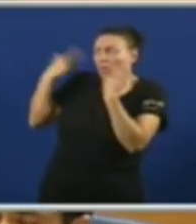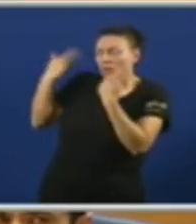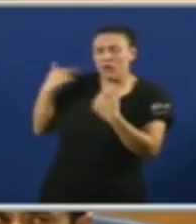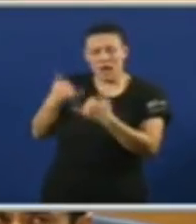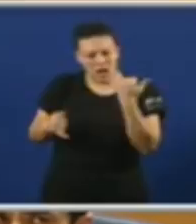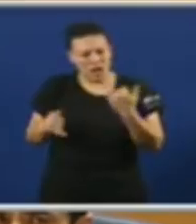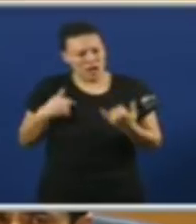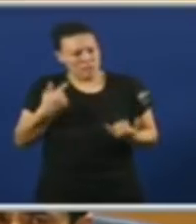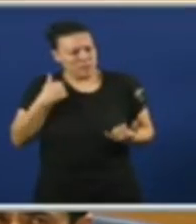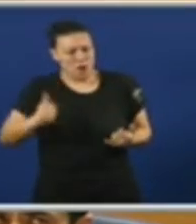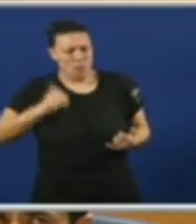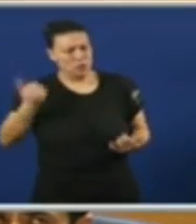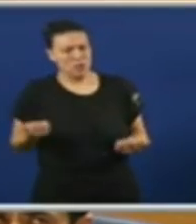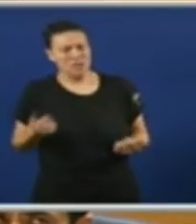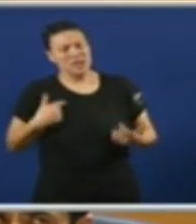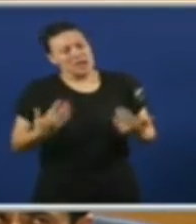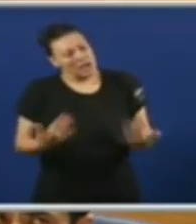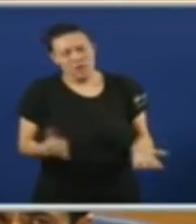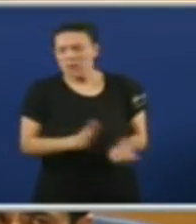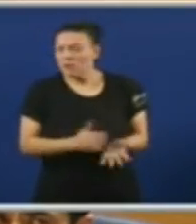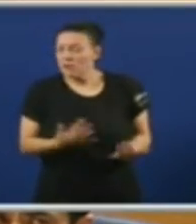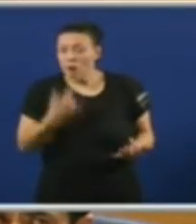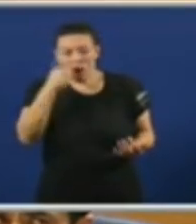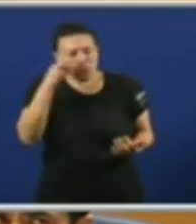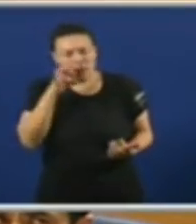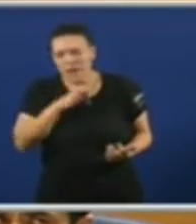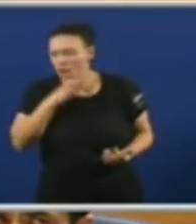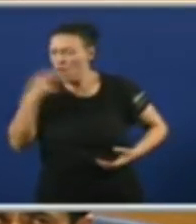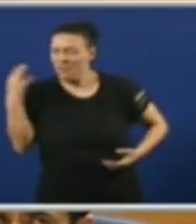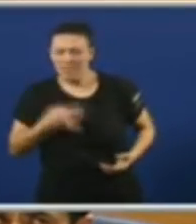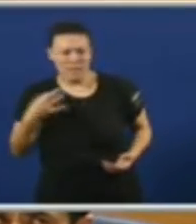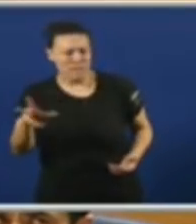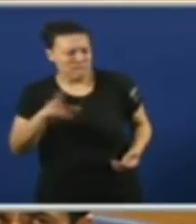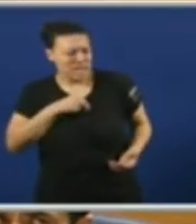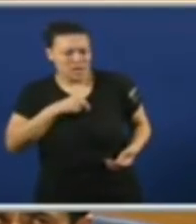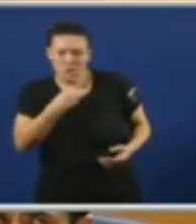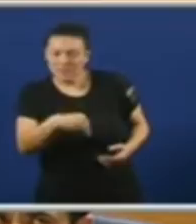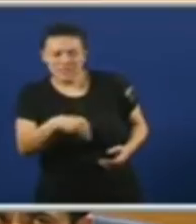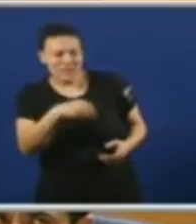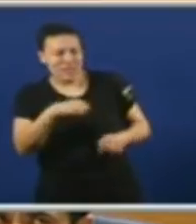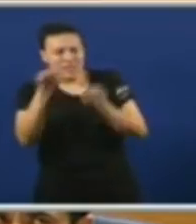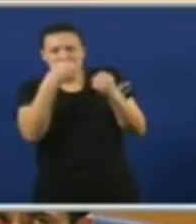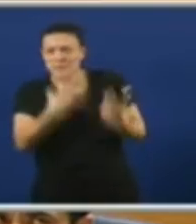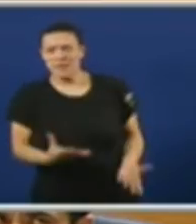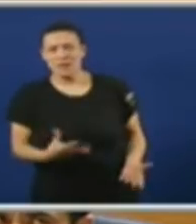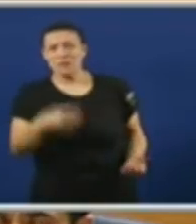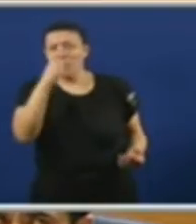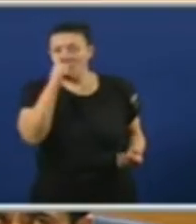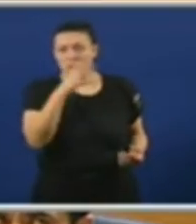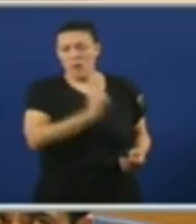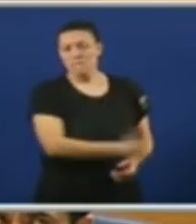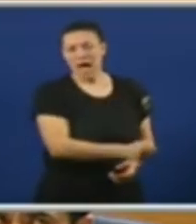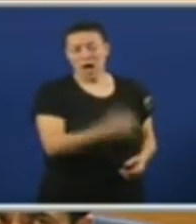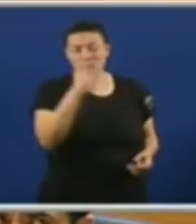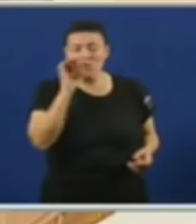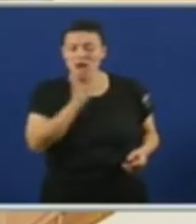perdendo oportunidades Reaccione Porque os galegos E galegas Merecense Un presidente Que nos defenda Lembrolle Que por eso Lhe pagan